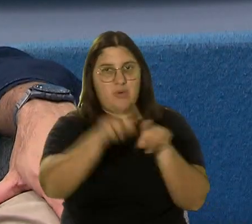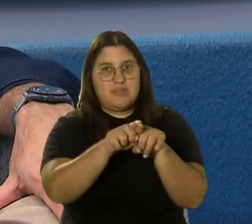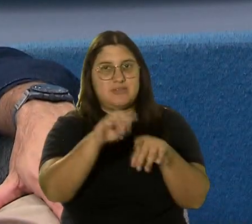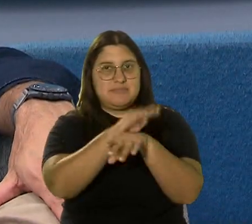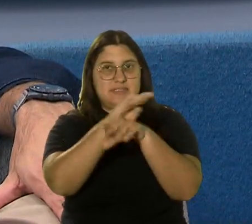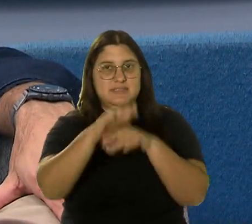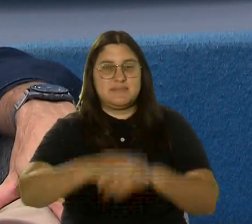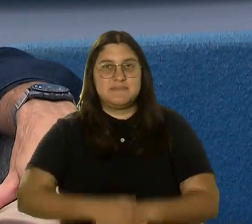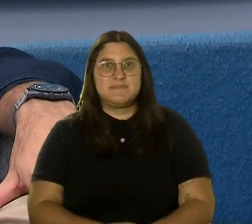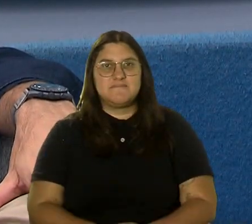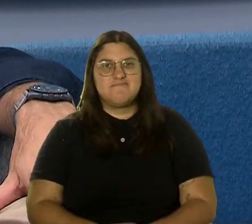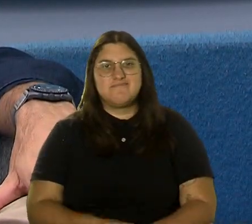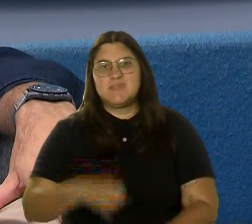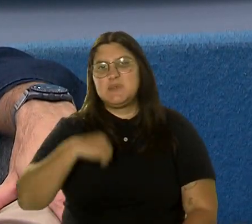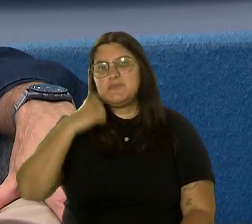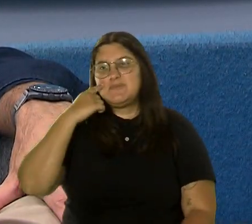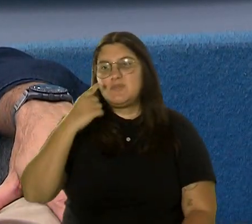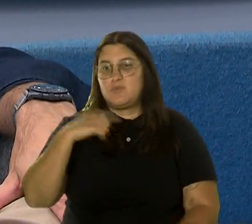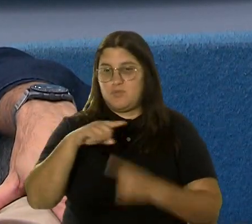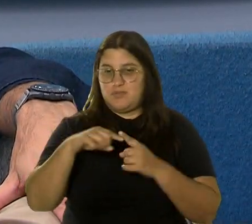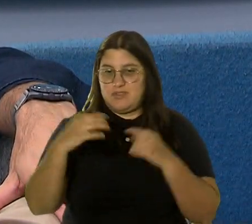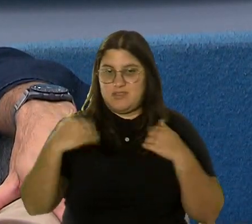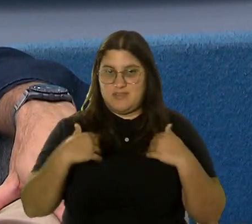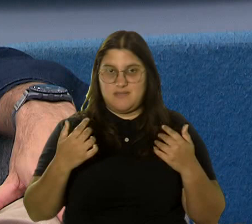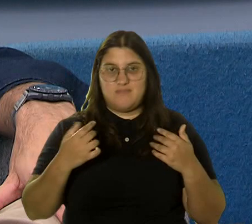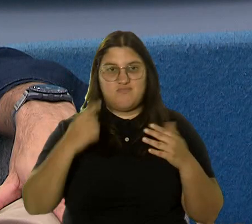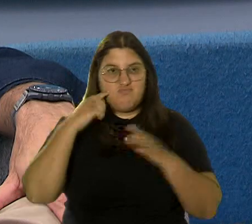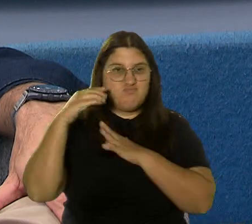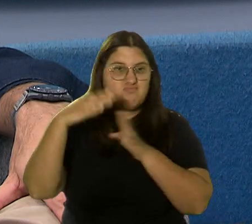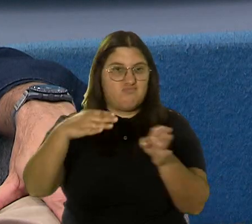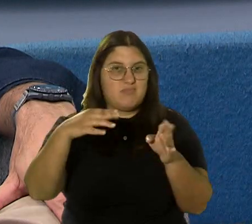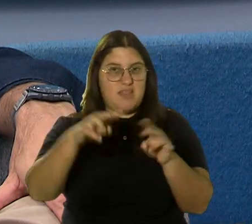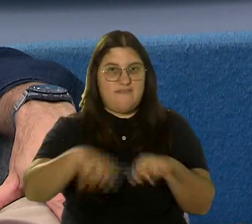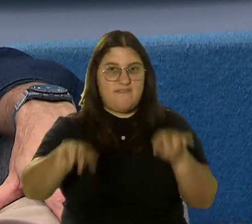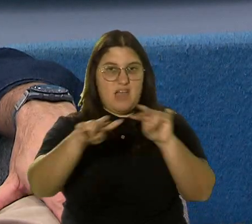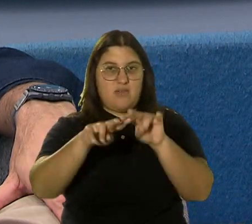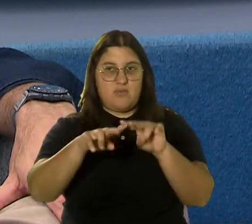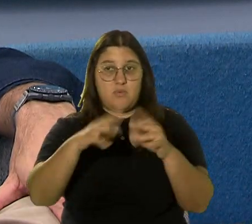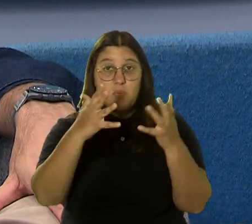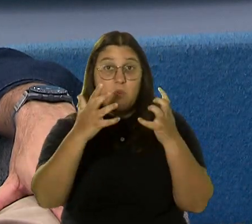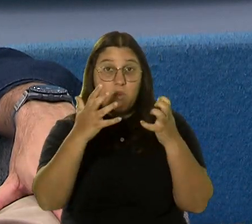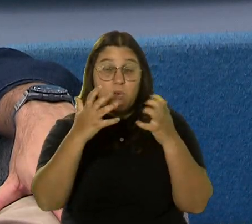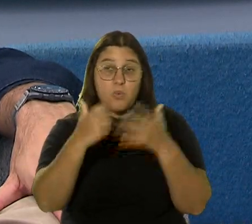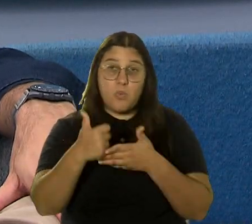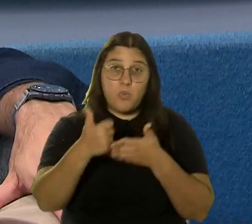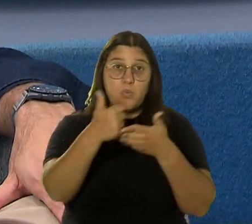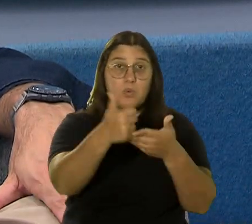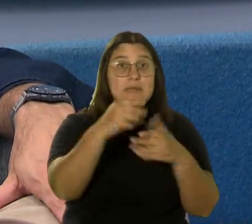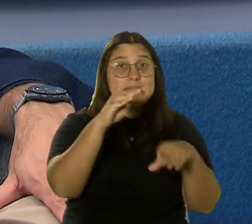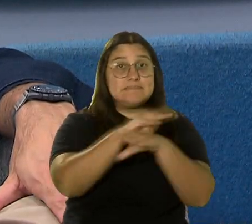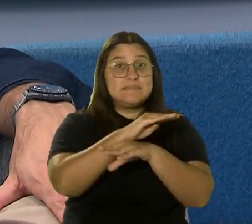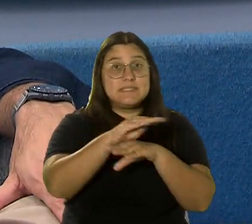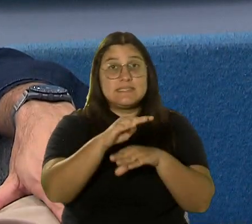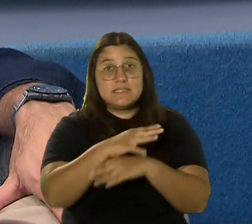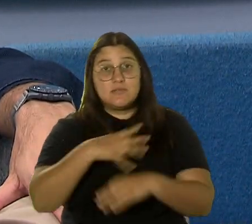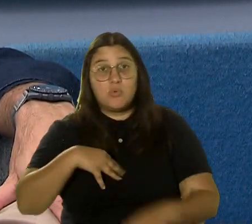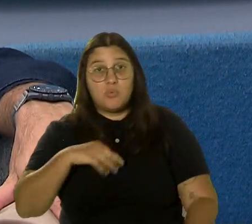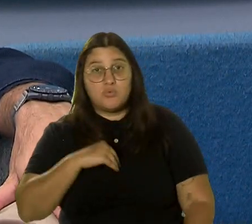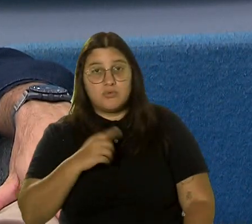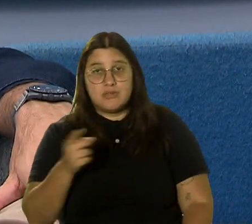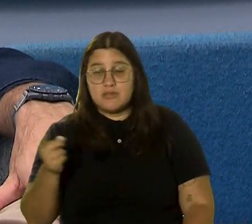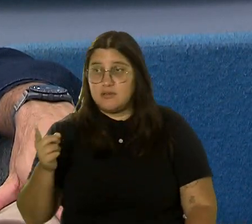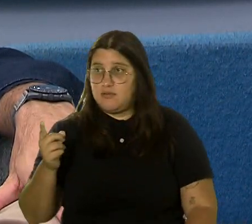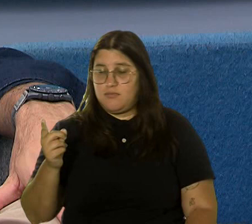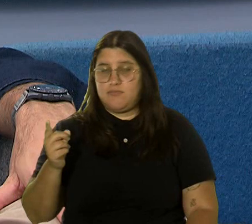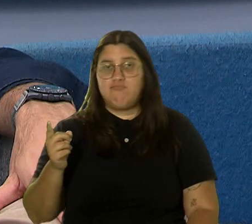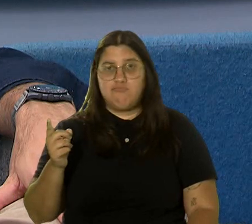yo creo que cuando hay un foco en la creación de valor, en querer ayudar a los empresarios locales, es como